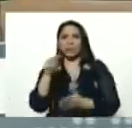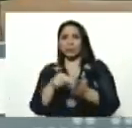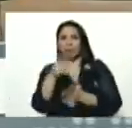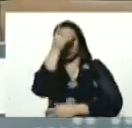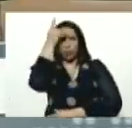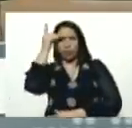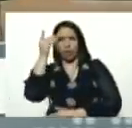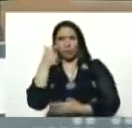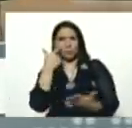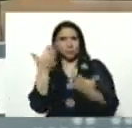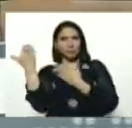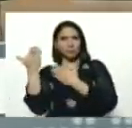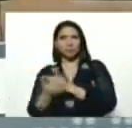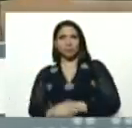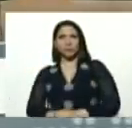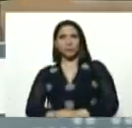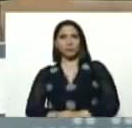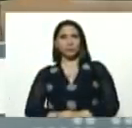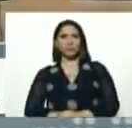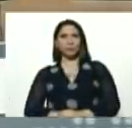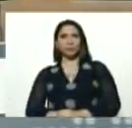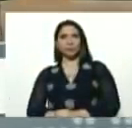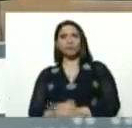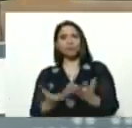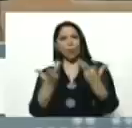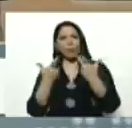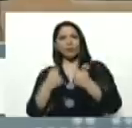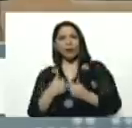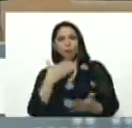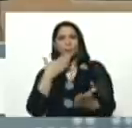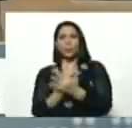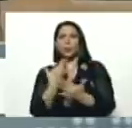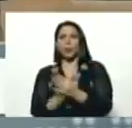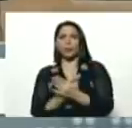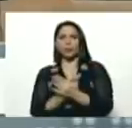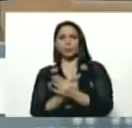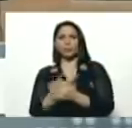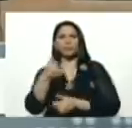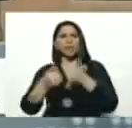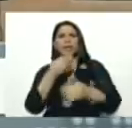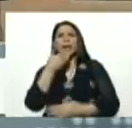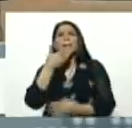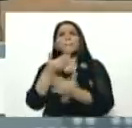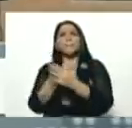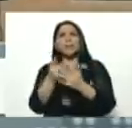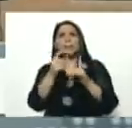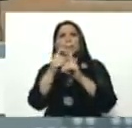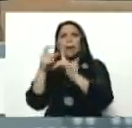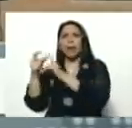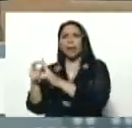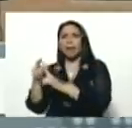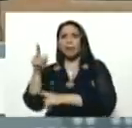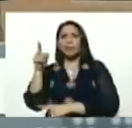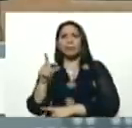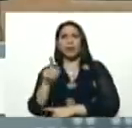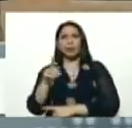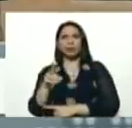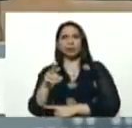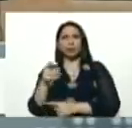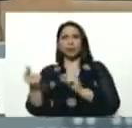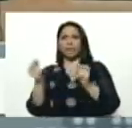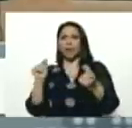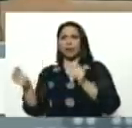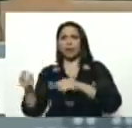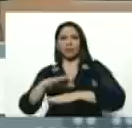Cabello Rondón, te doy el pase, comentario, propuesta, que piden el derecho a palabra, debate, dirección nacional,